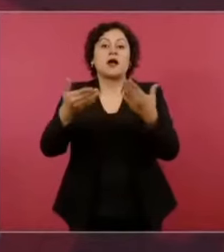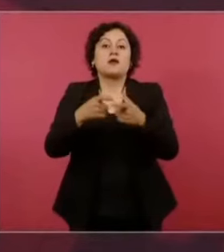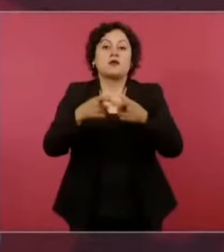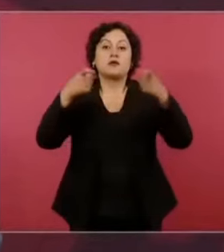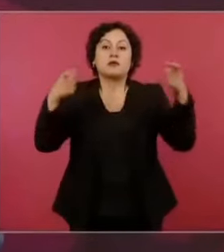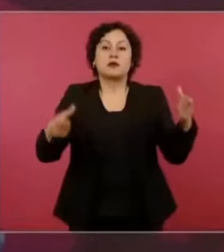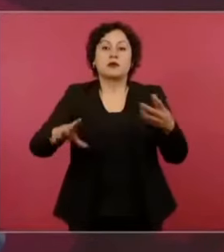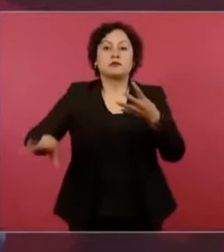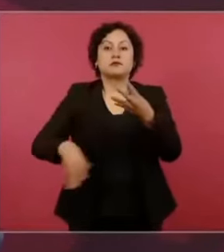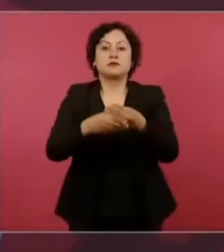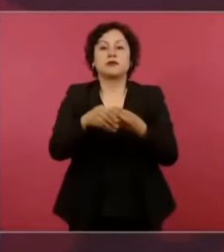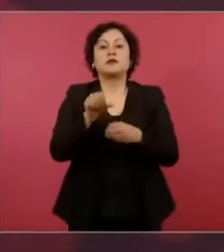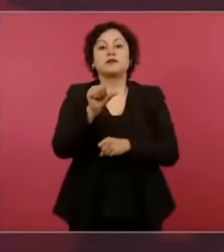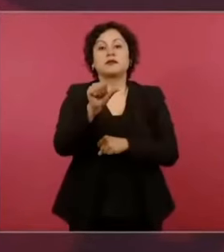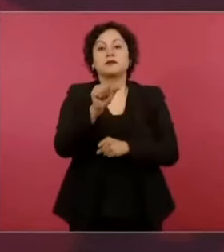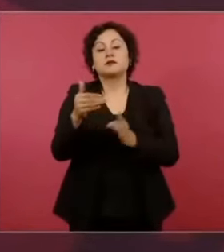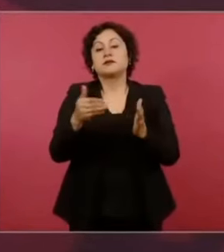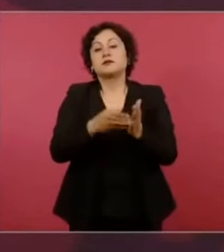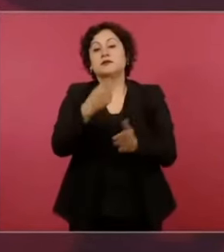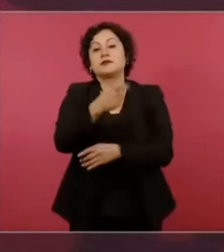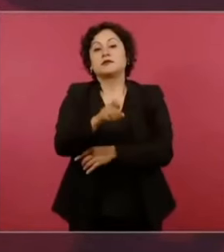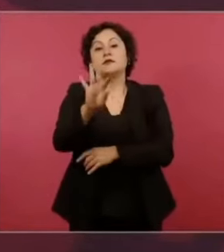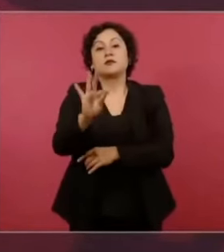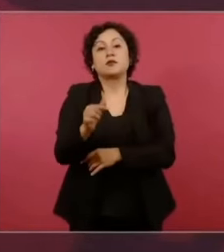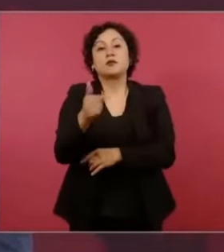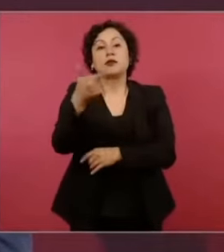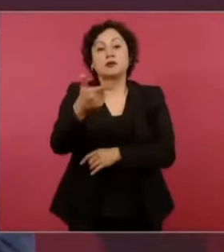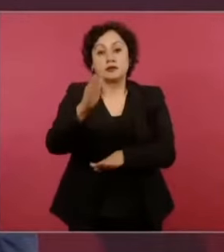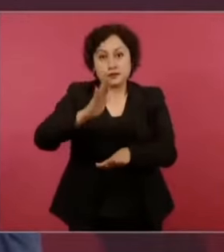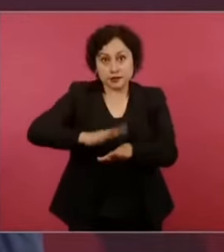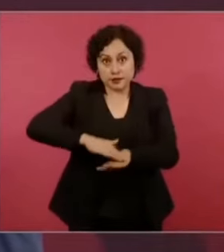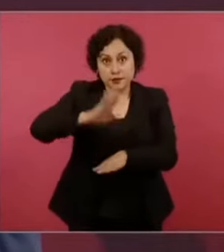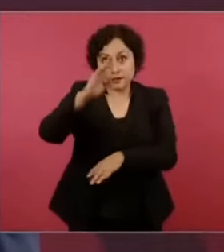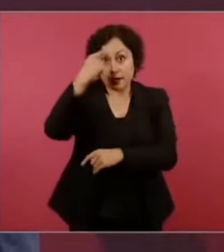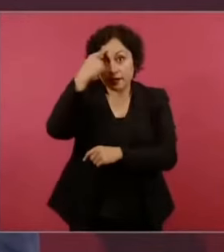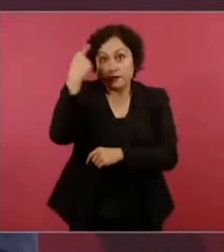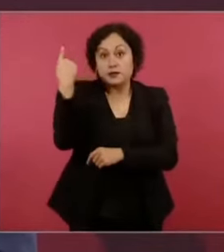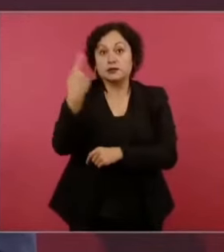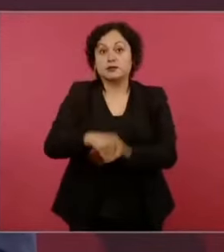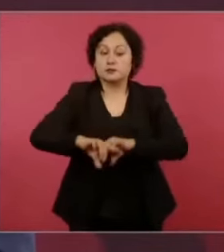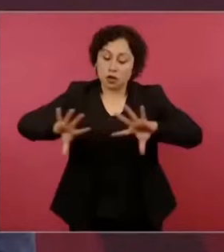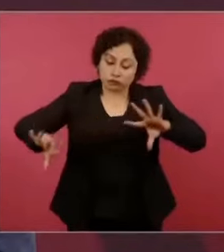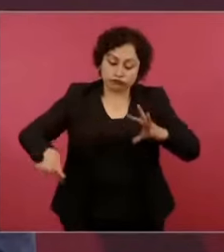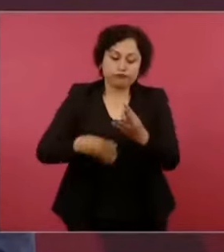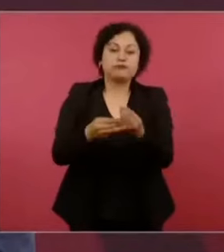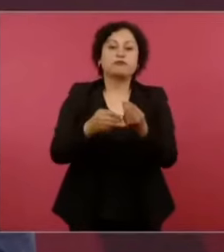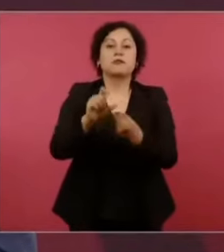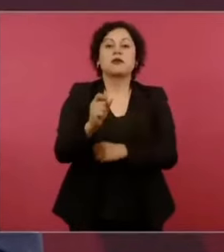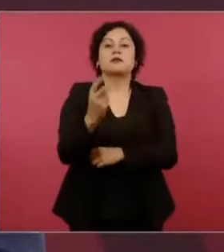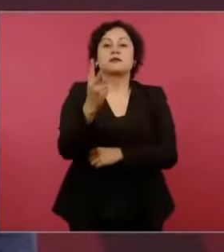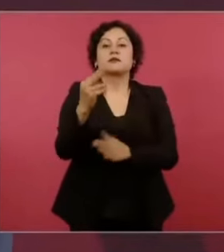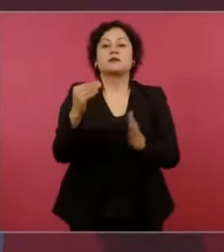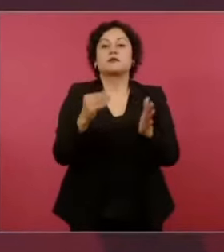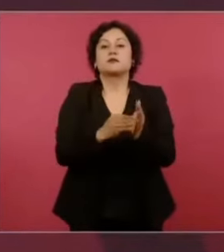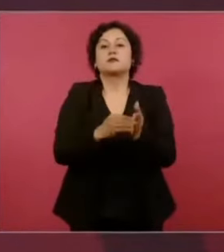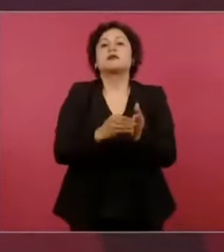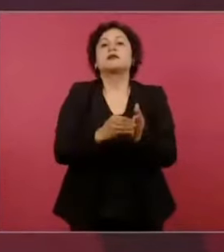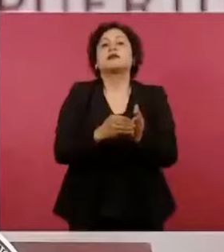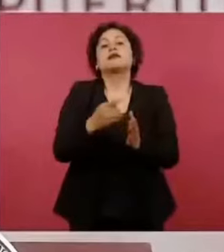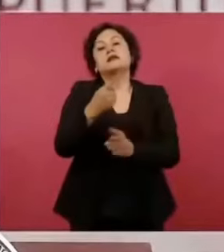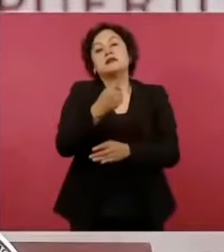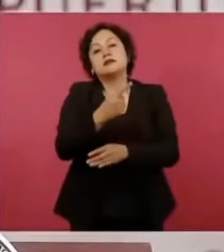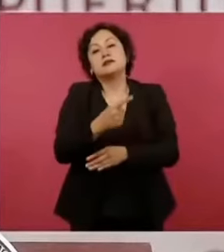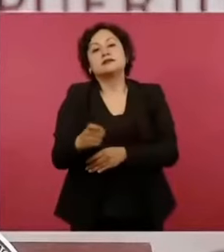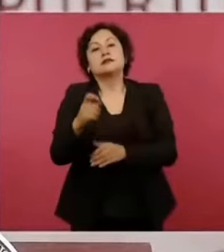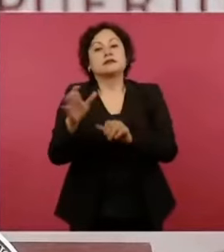.147 unidades para hacer un macizo de 22.612 unidades en el